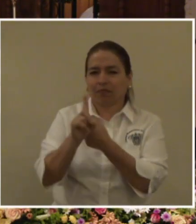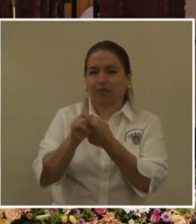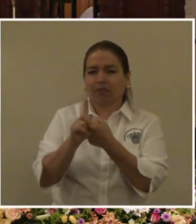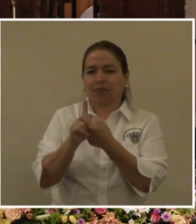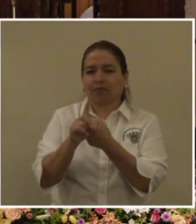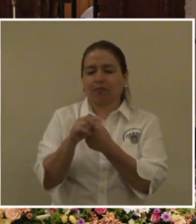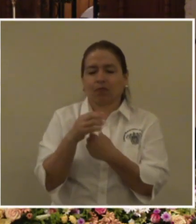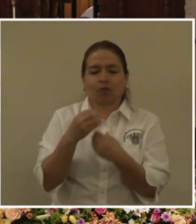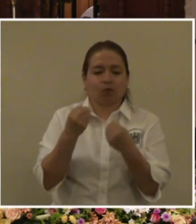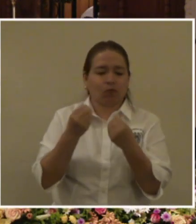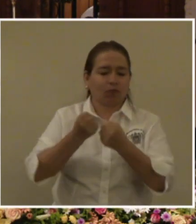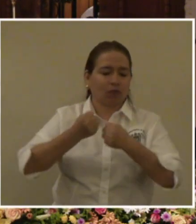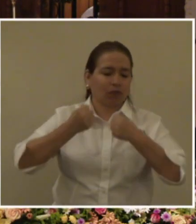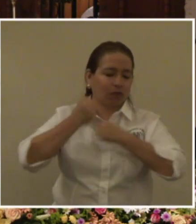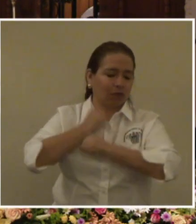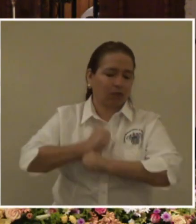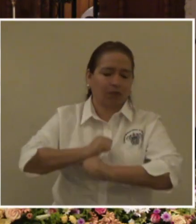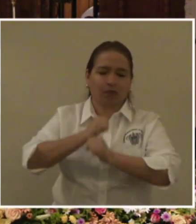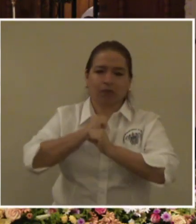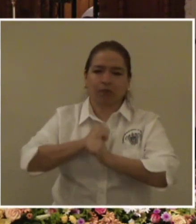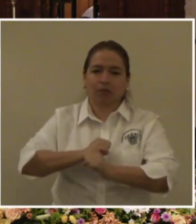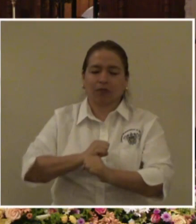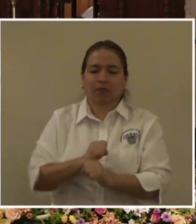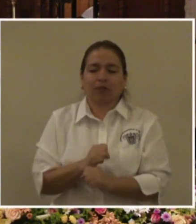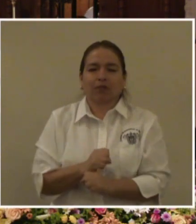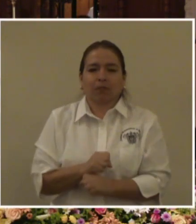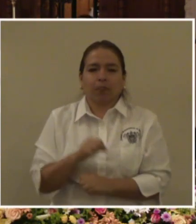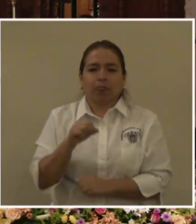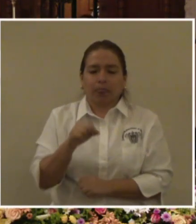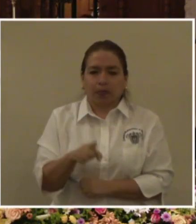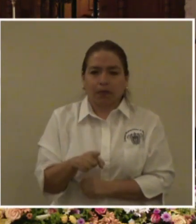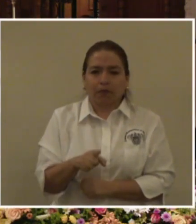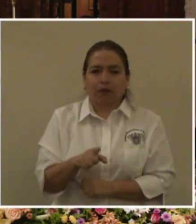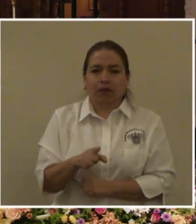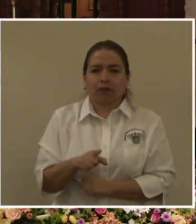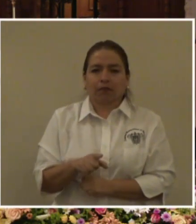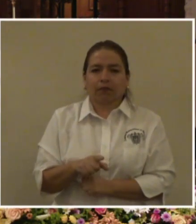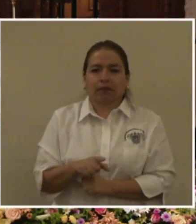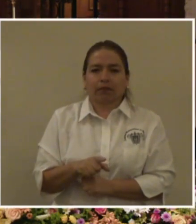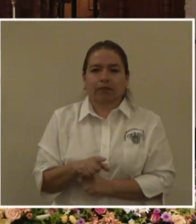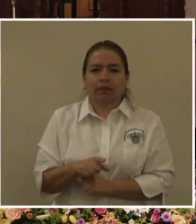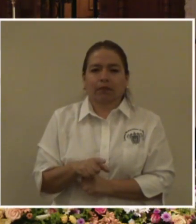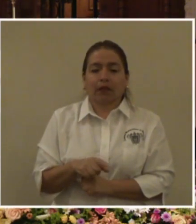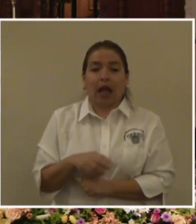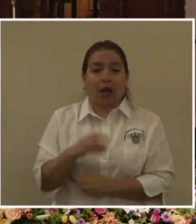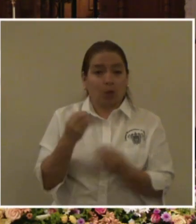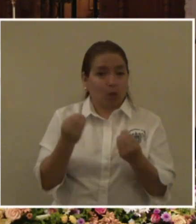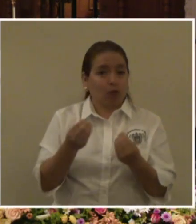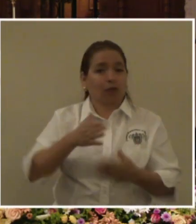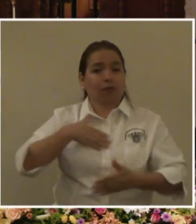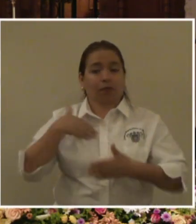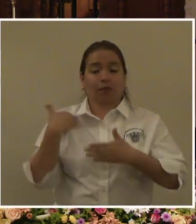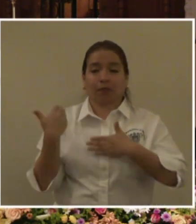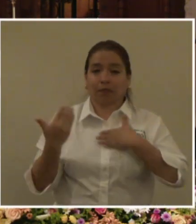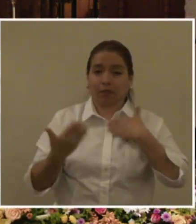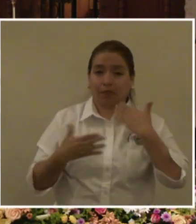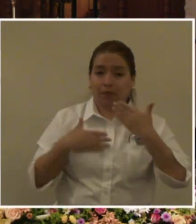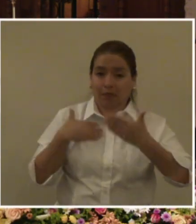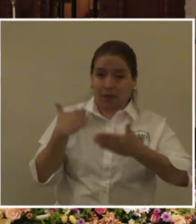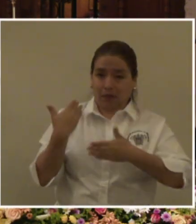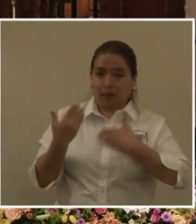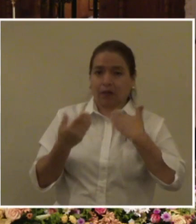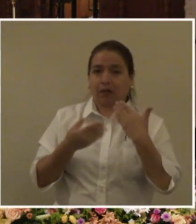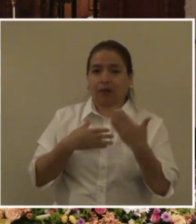tantos dolores, sin duda también, tantas alegrías. ¿Todo